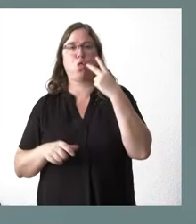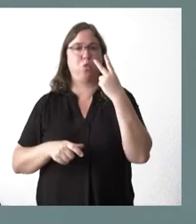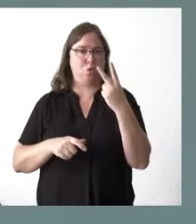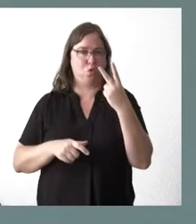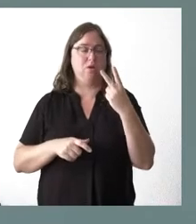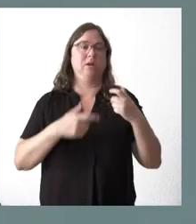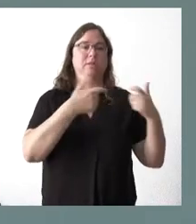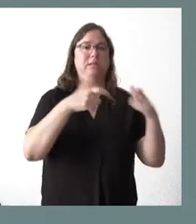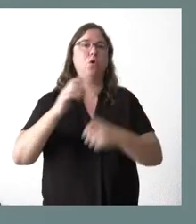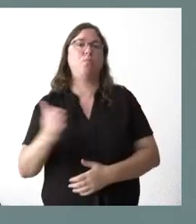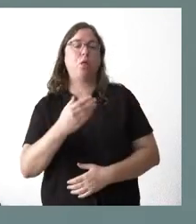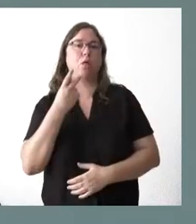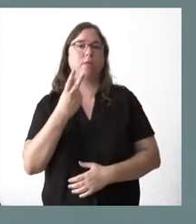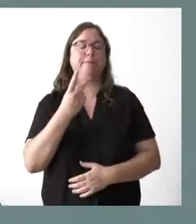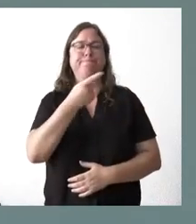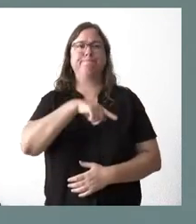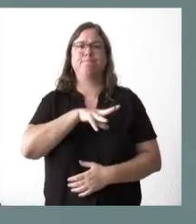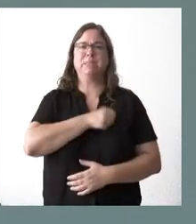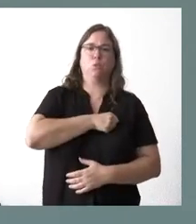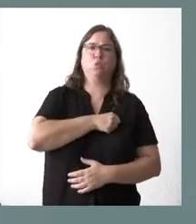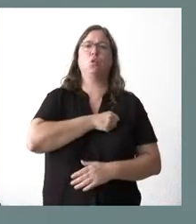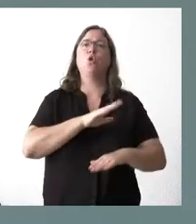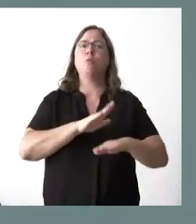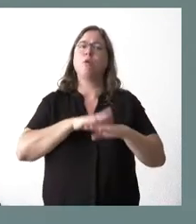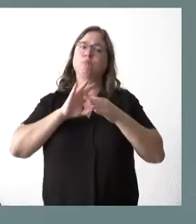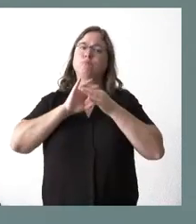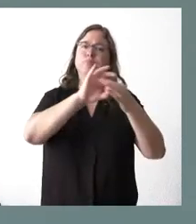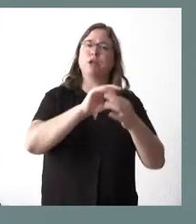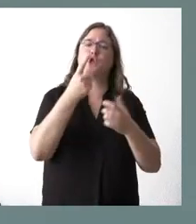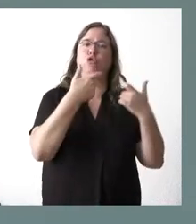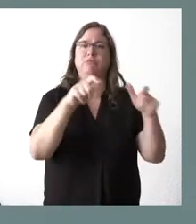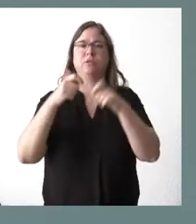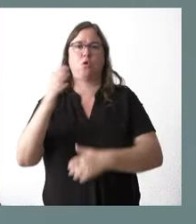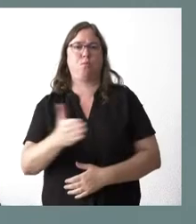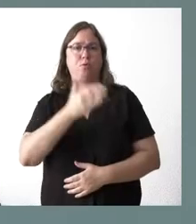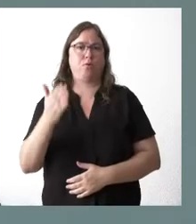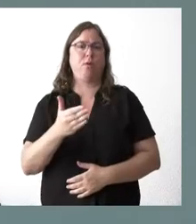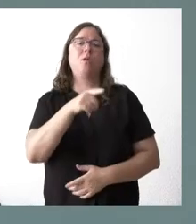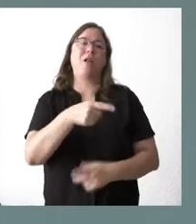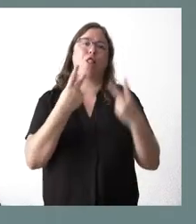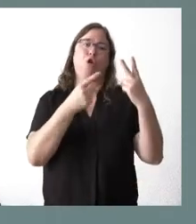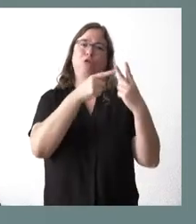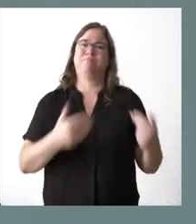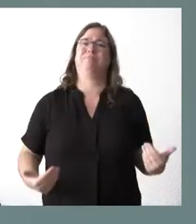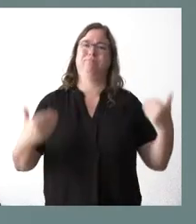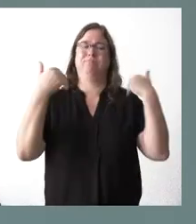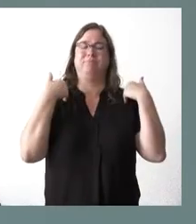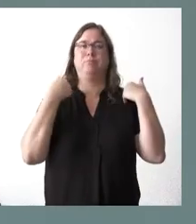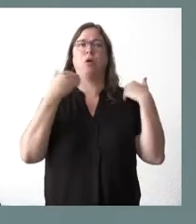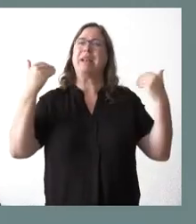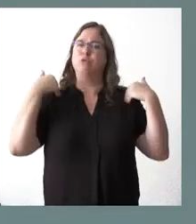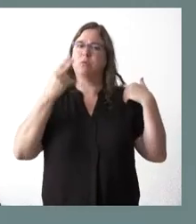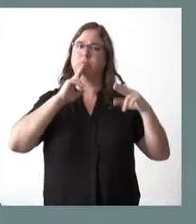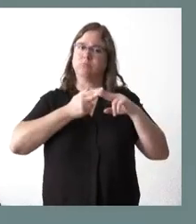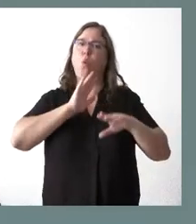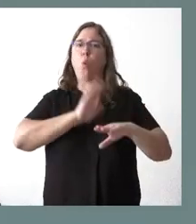los temas que también nos disgustó a nosotros que se vincular especialmente a dos sectores productivos como los responsables o como los culpables del